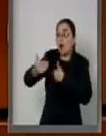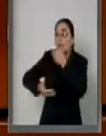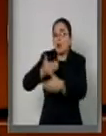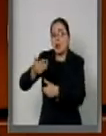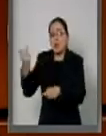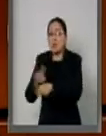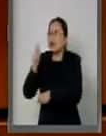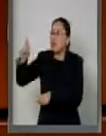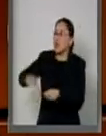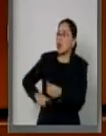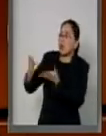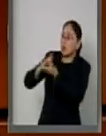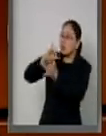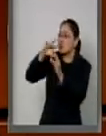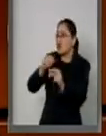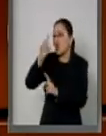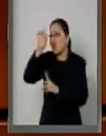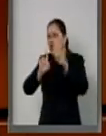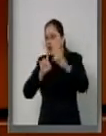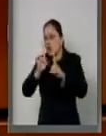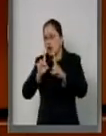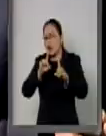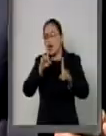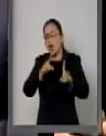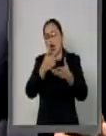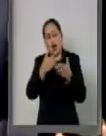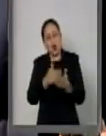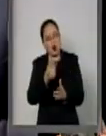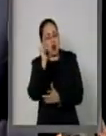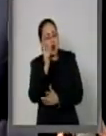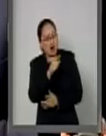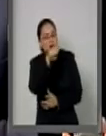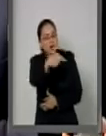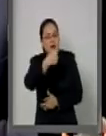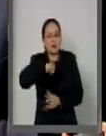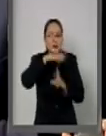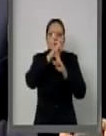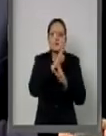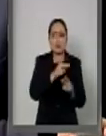gubernamental, me pudiera dar respuesta a lo siguiente.